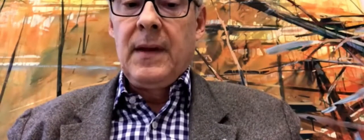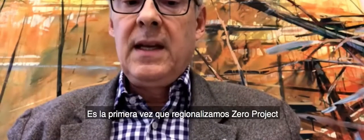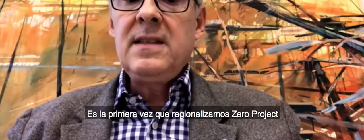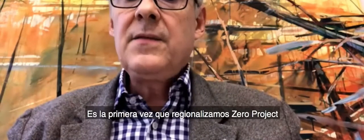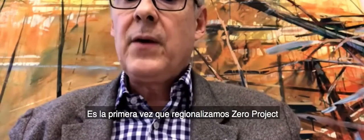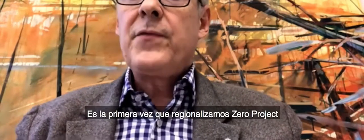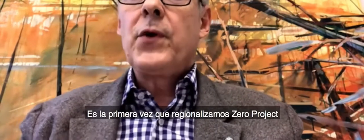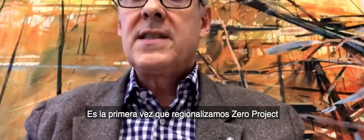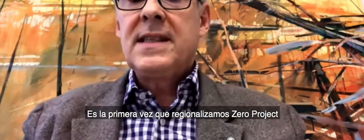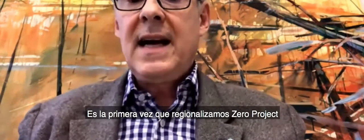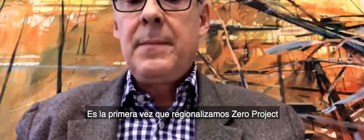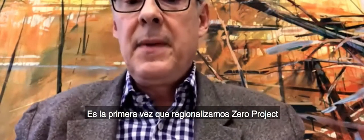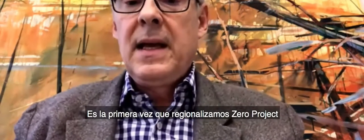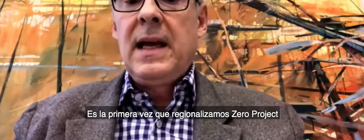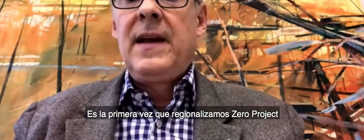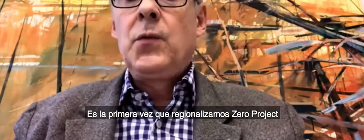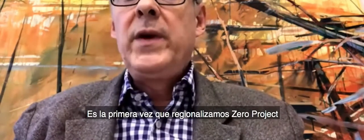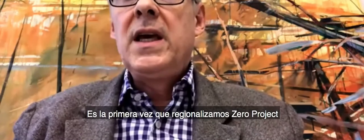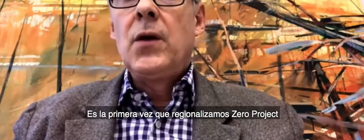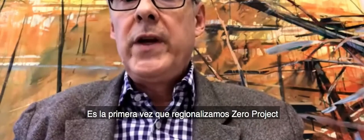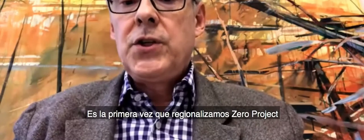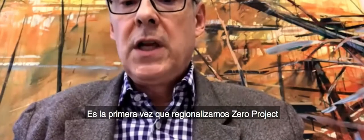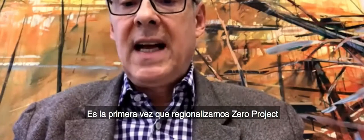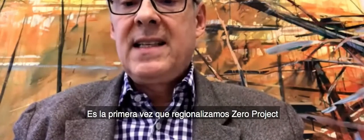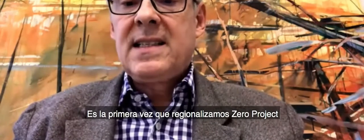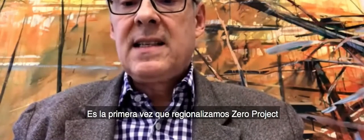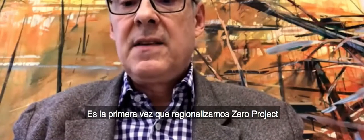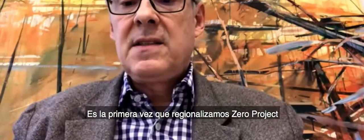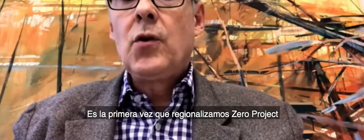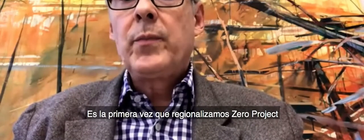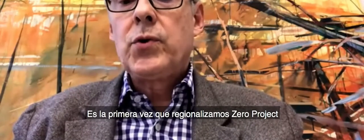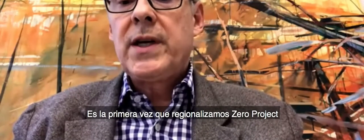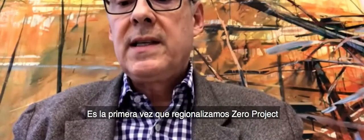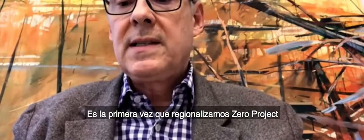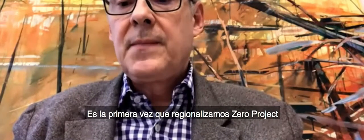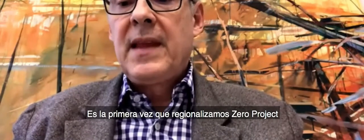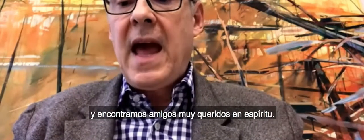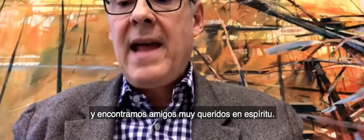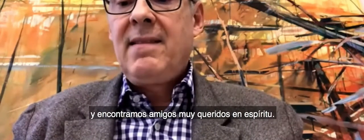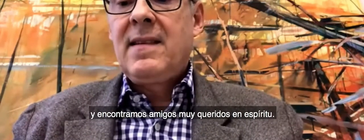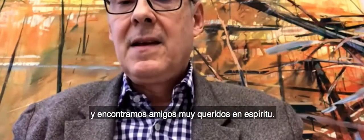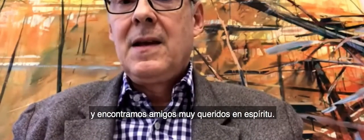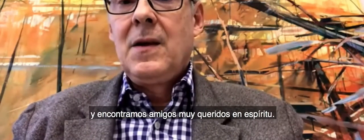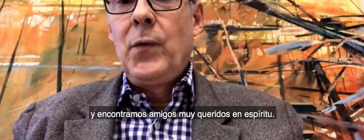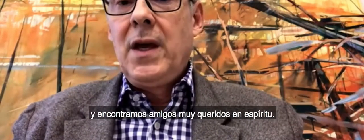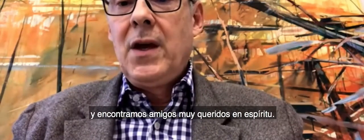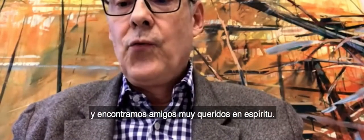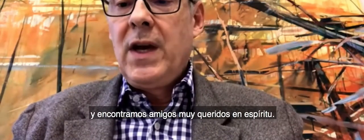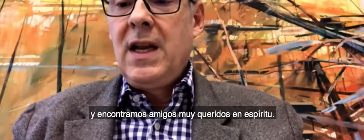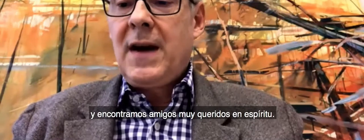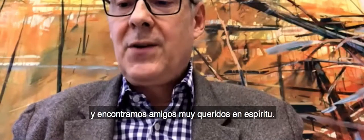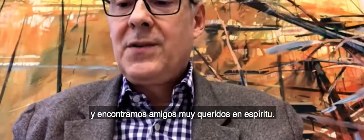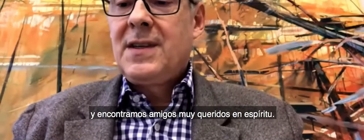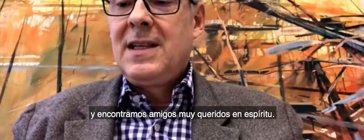It is the very first time that we regionalized the Zero Project and we